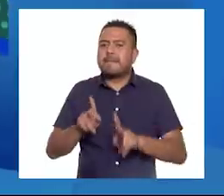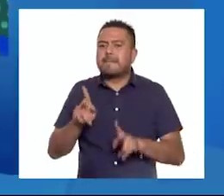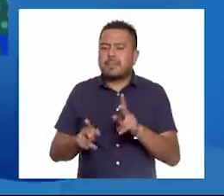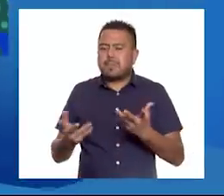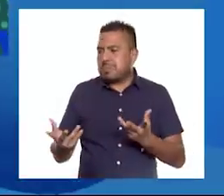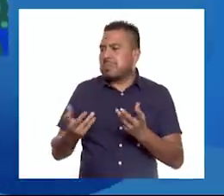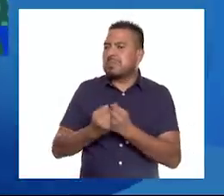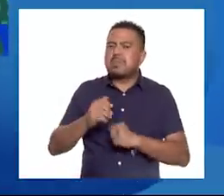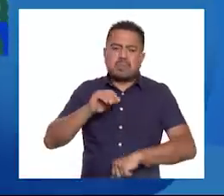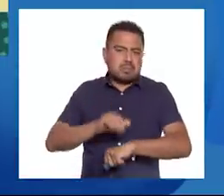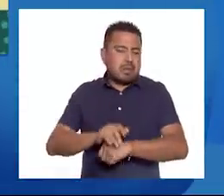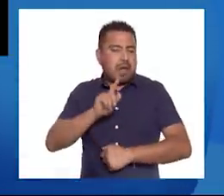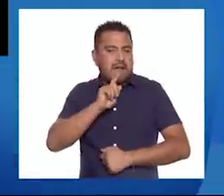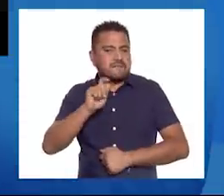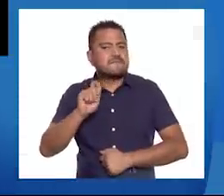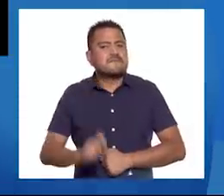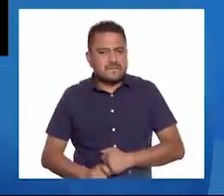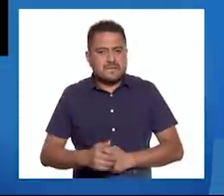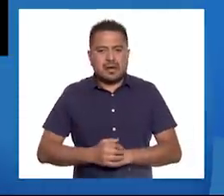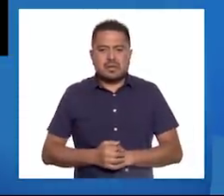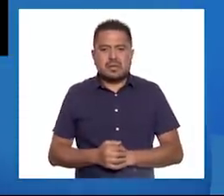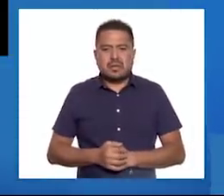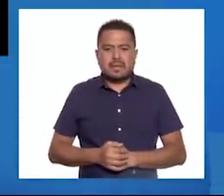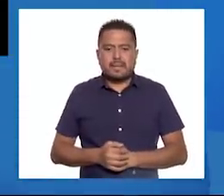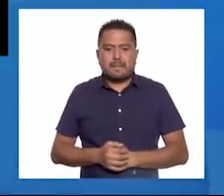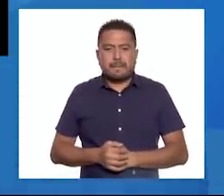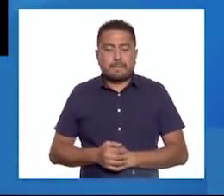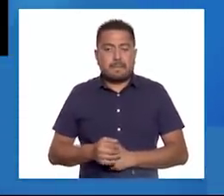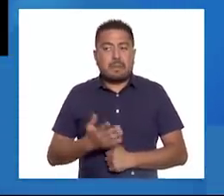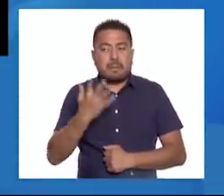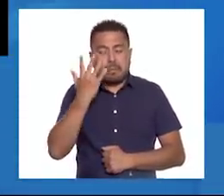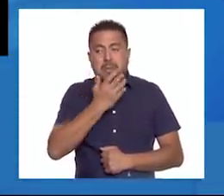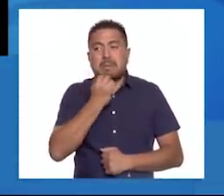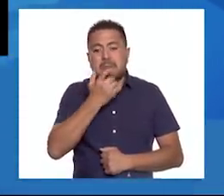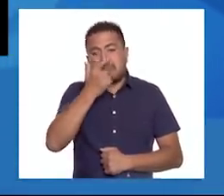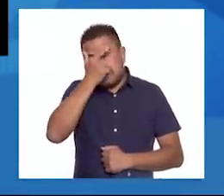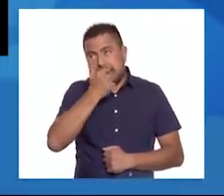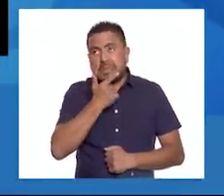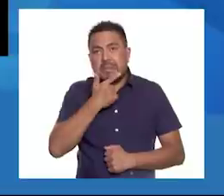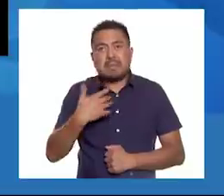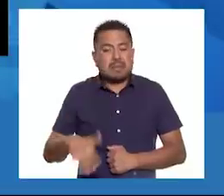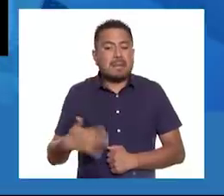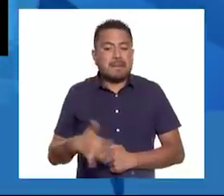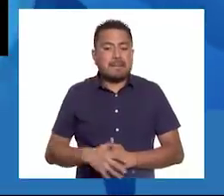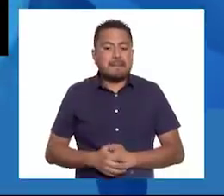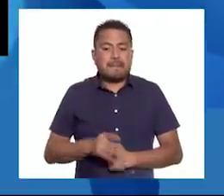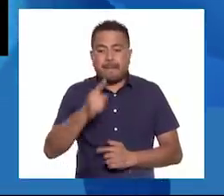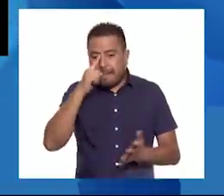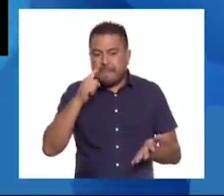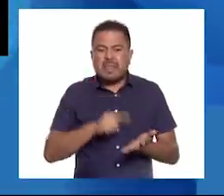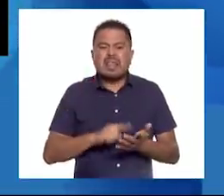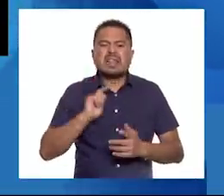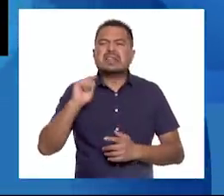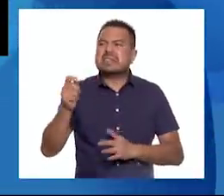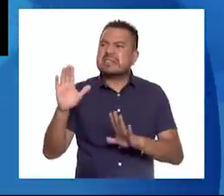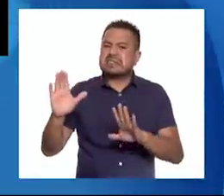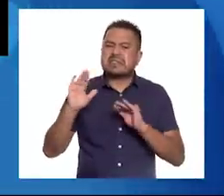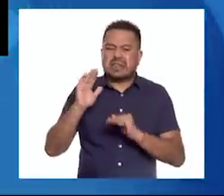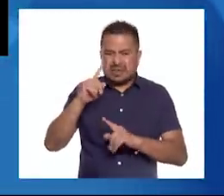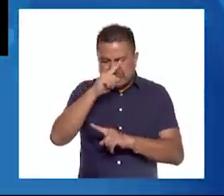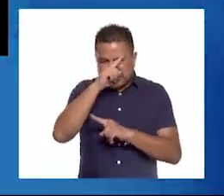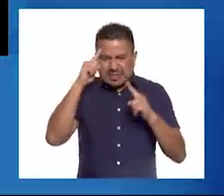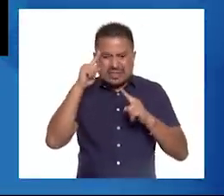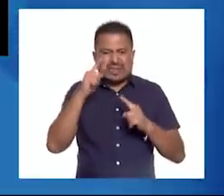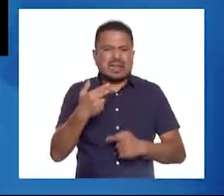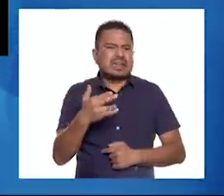con un buen amigo o amiga. ¡Qué hermosa noche! ¿Qué creen que nos enseñe el fastidio